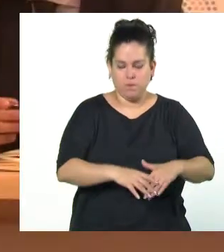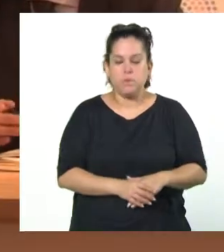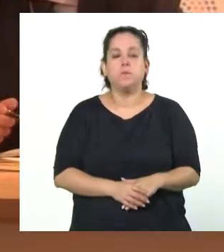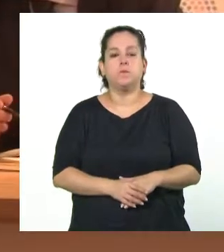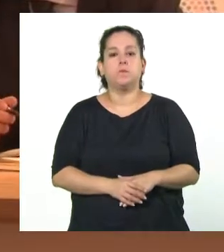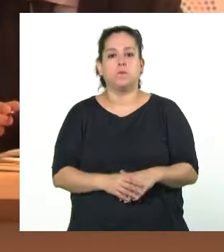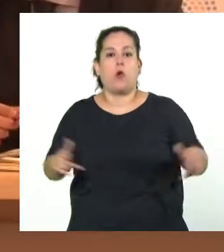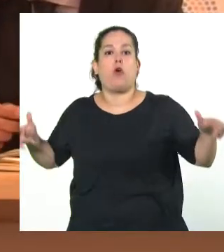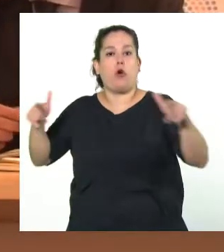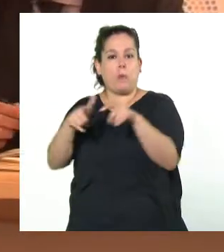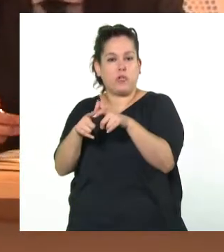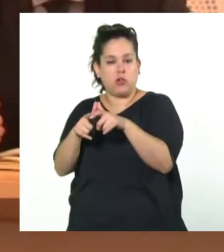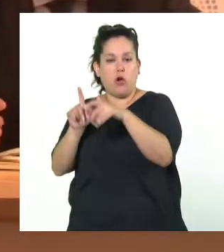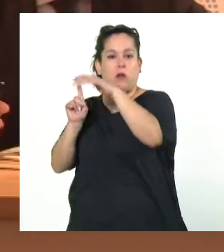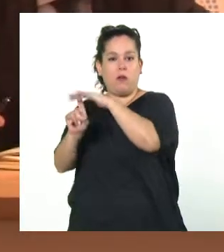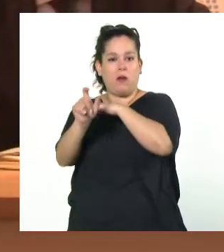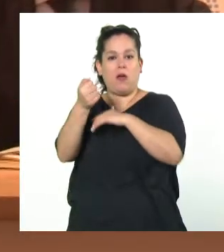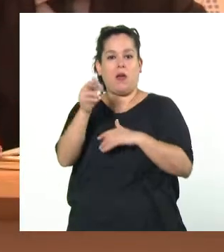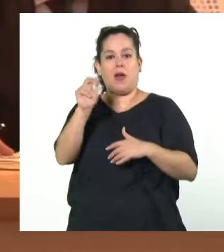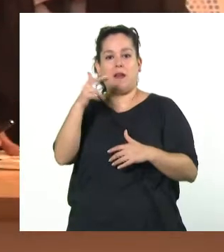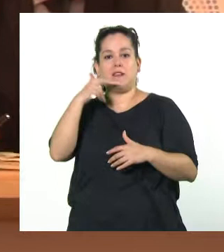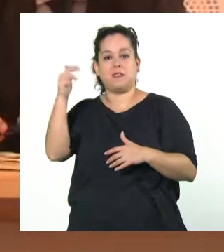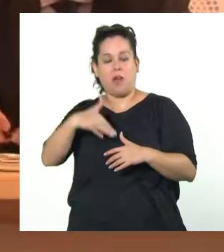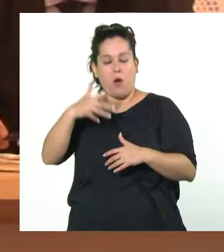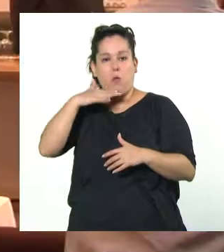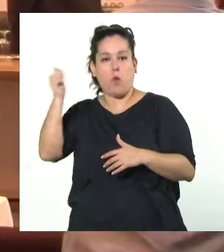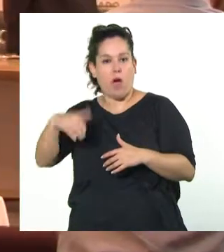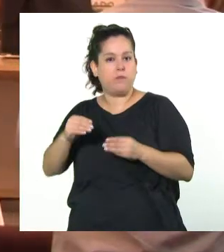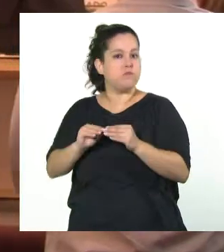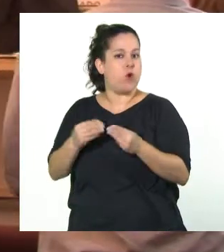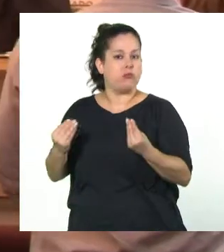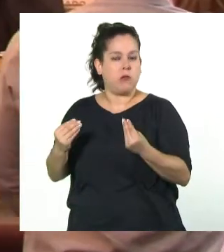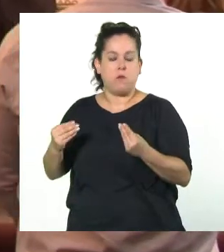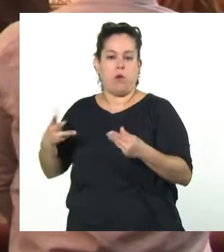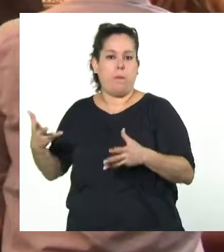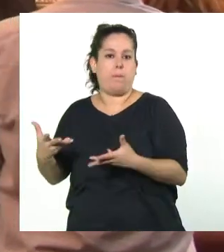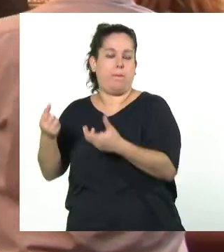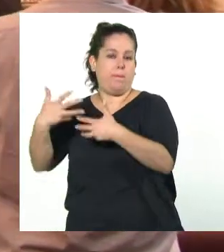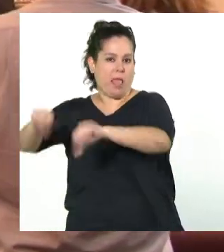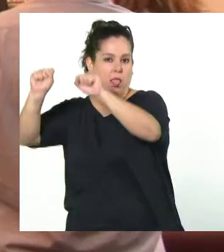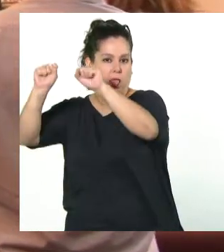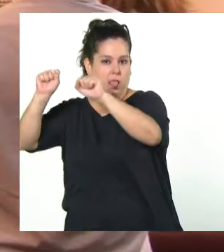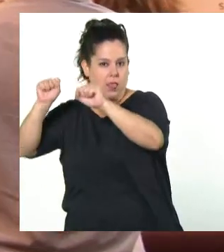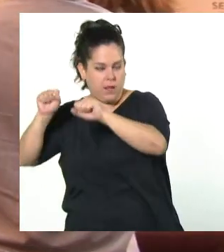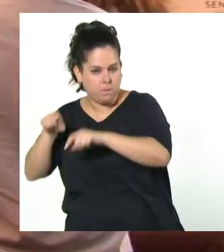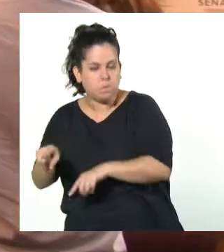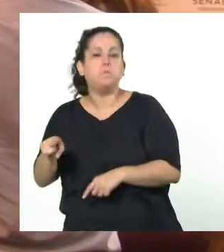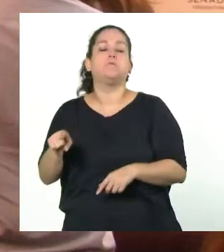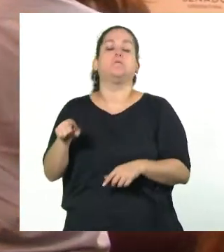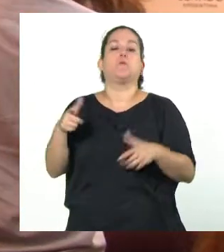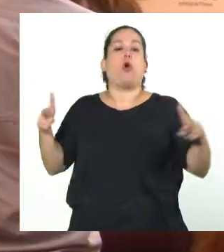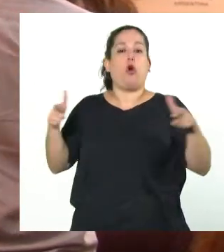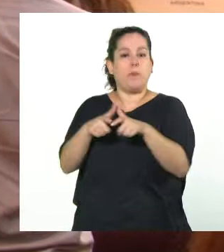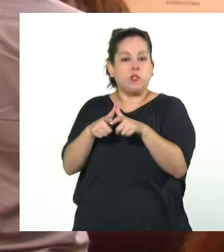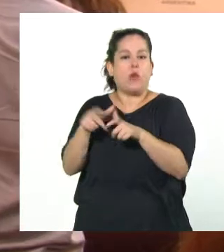Fuerte trabajo en la bicameral del ARA San Juan tras el hallazgo del submarino. La Comisión Bicameral Investigadora sobre la Desaparición, Búsqueda y